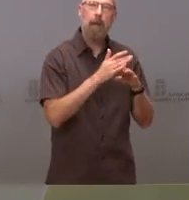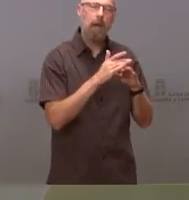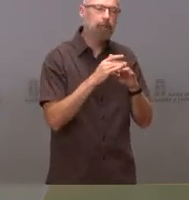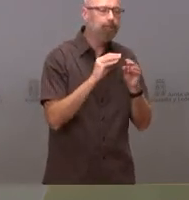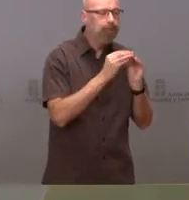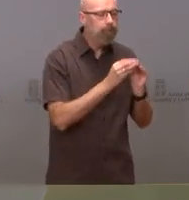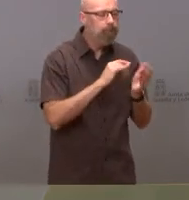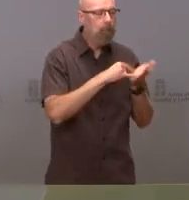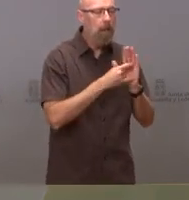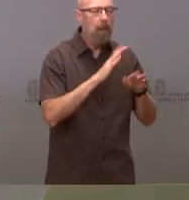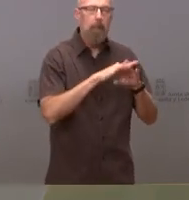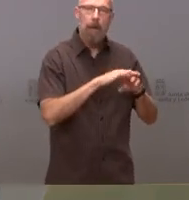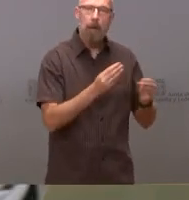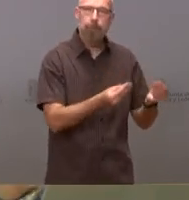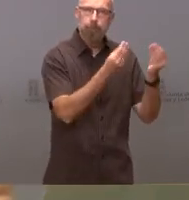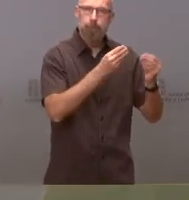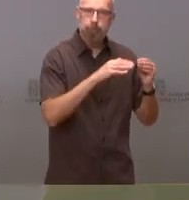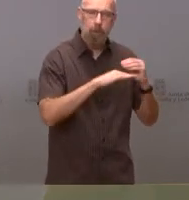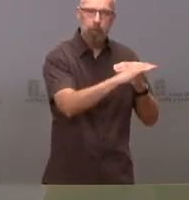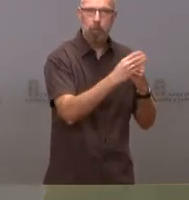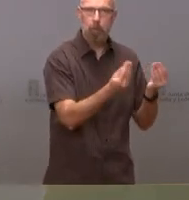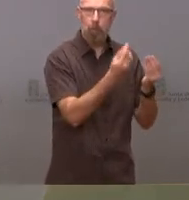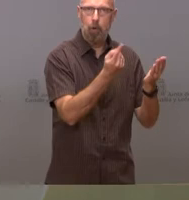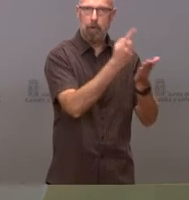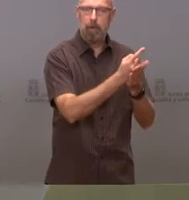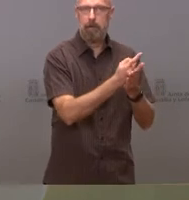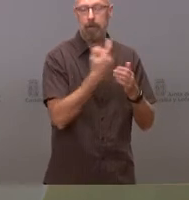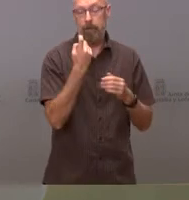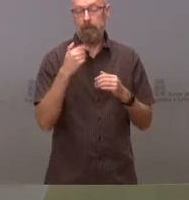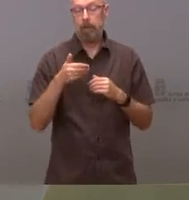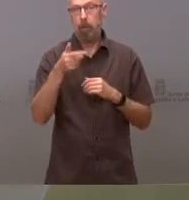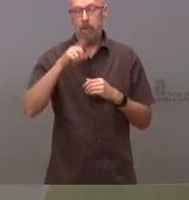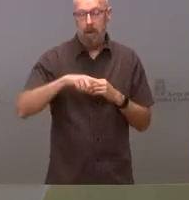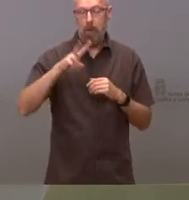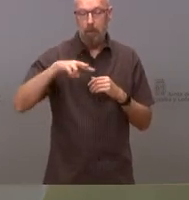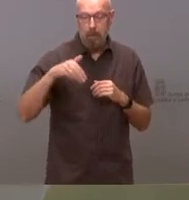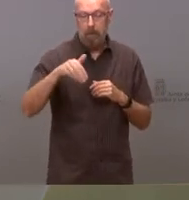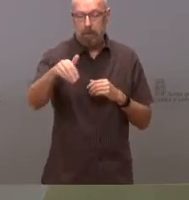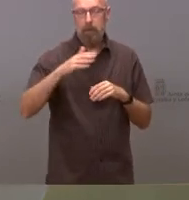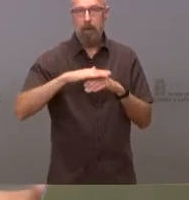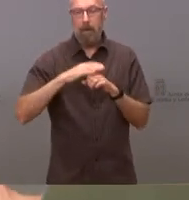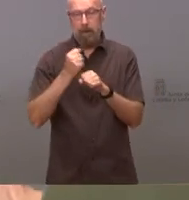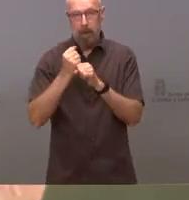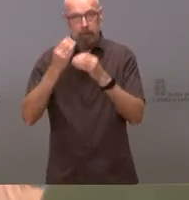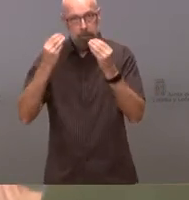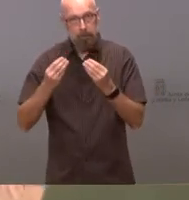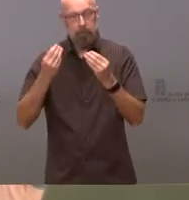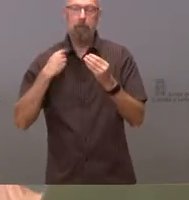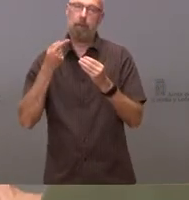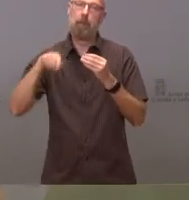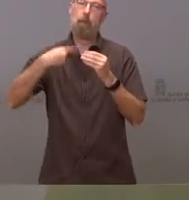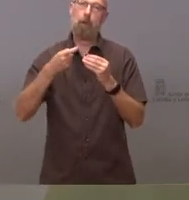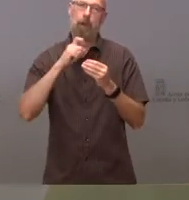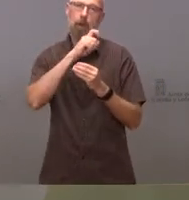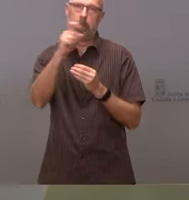sopas, y seguirá viéndolos este mes y principios del mes que viene para exponerles el plan al respecto. Tenemos, estamos trabajando